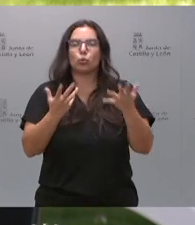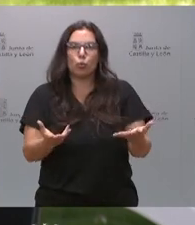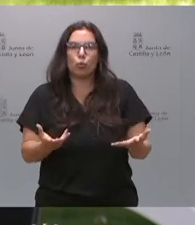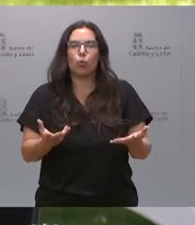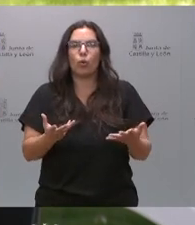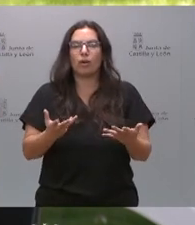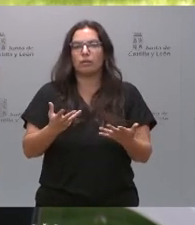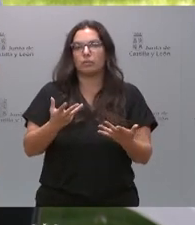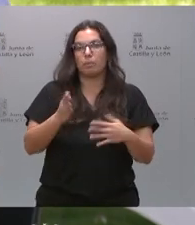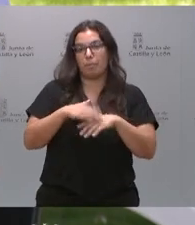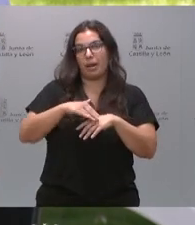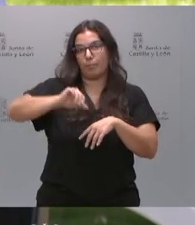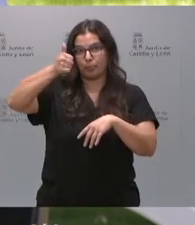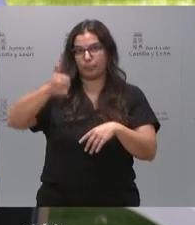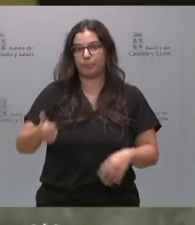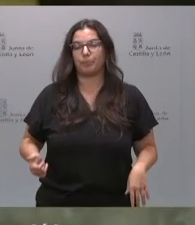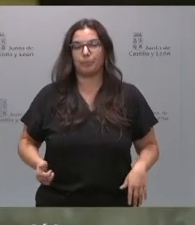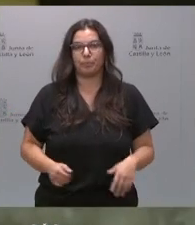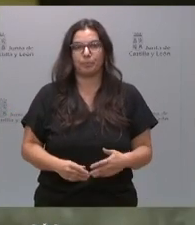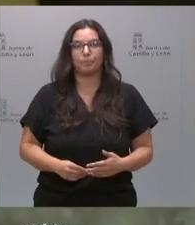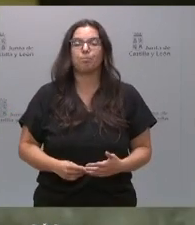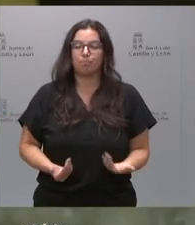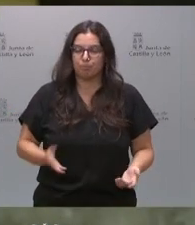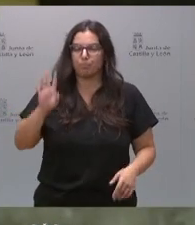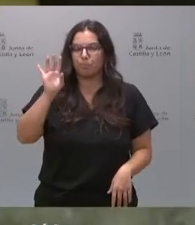cumplir quienes los reciban? Sí.